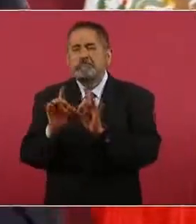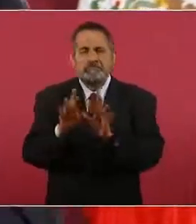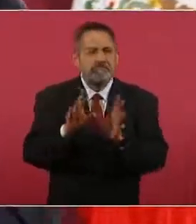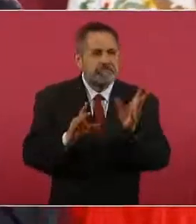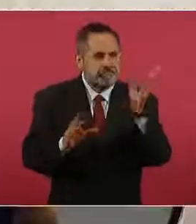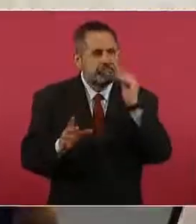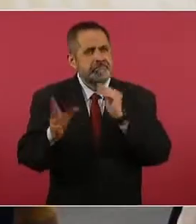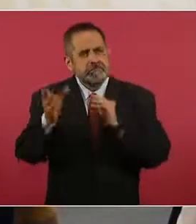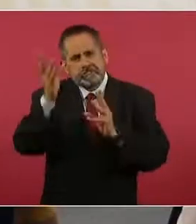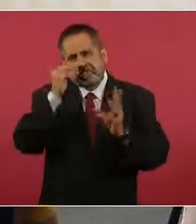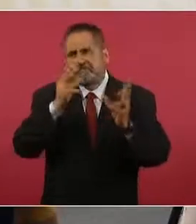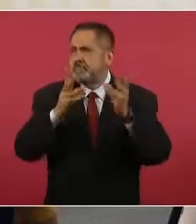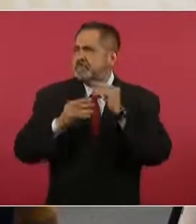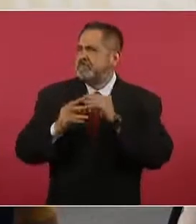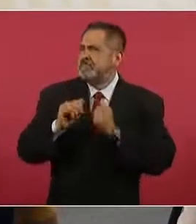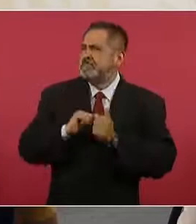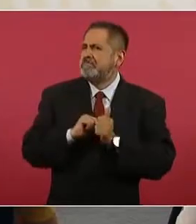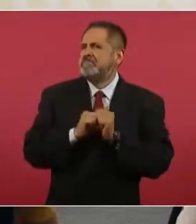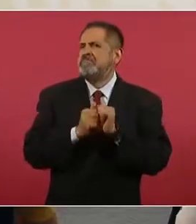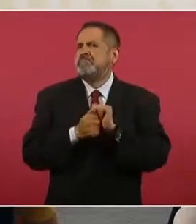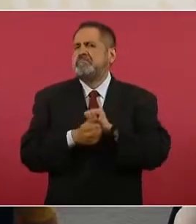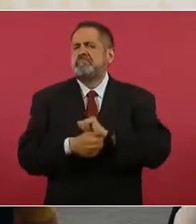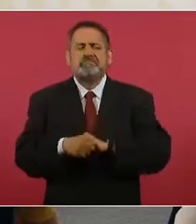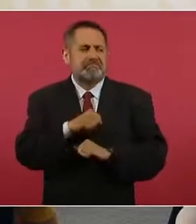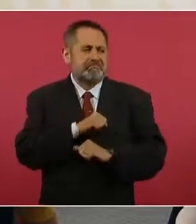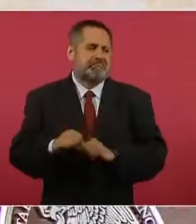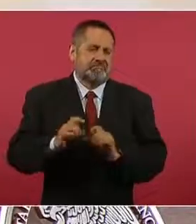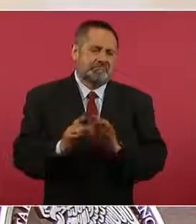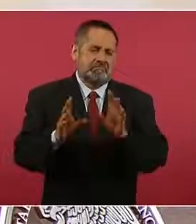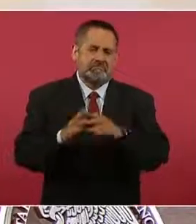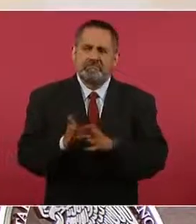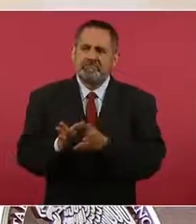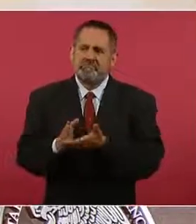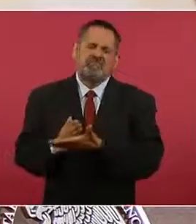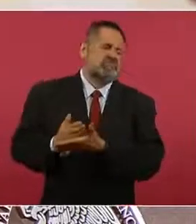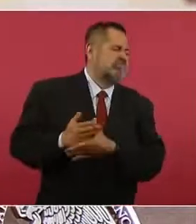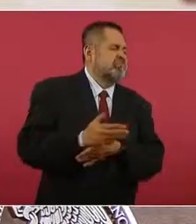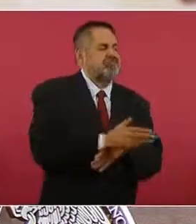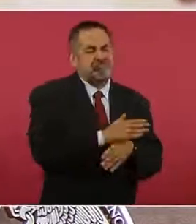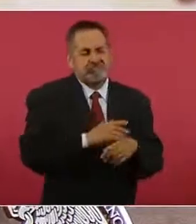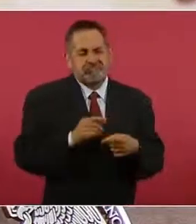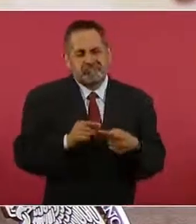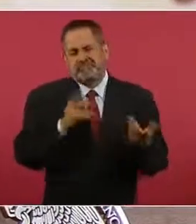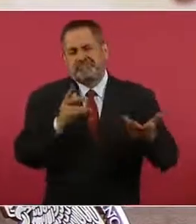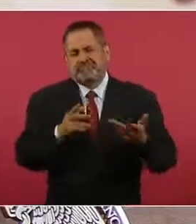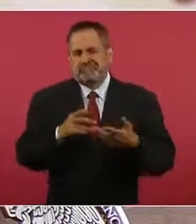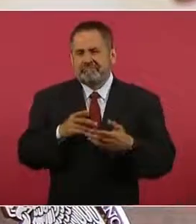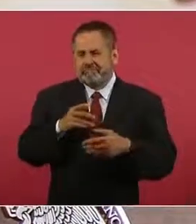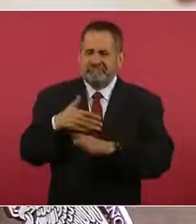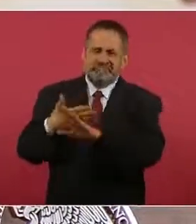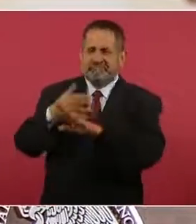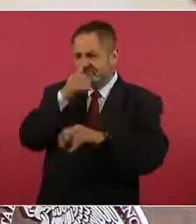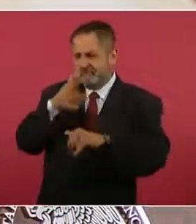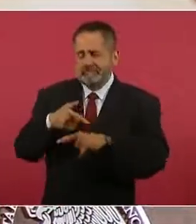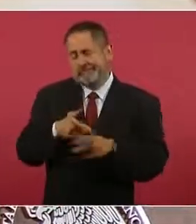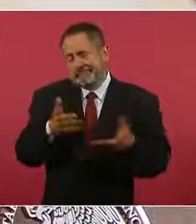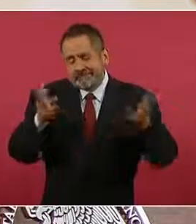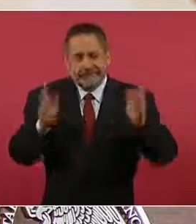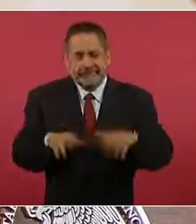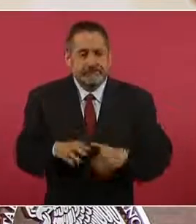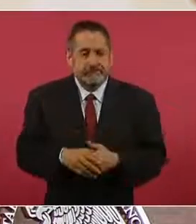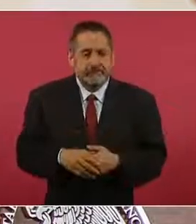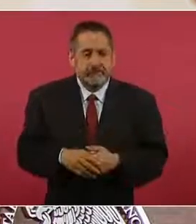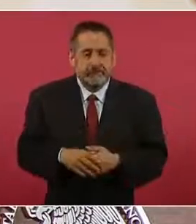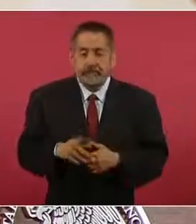las que llevan a muchos a tomar el camino de las conductas antisociales. Entonces,